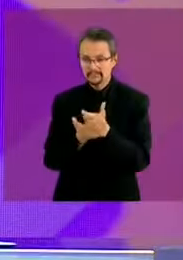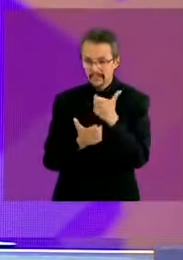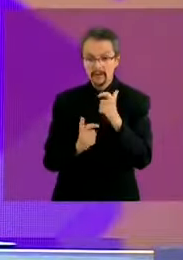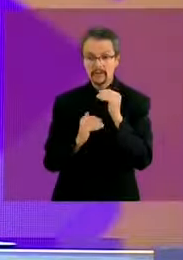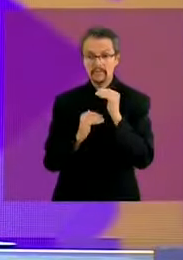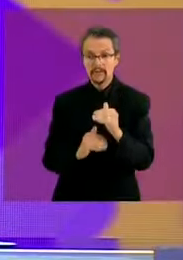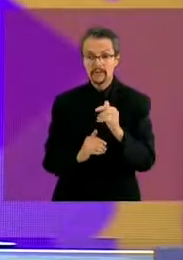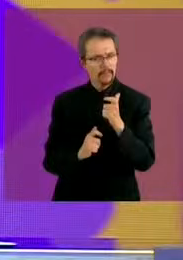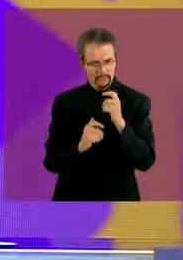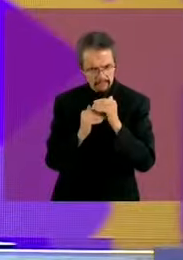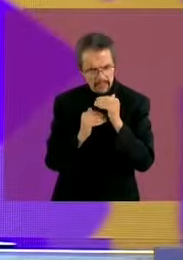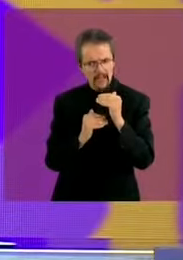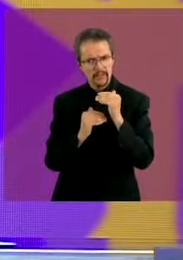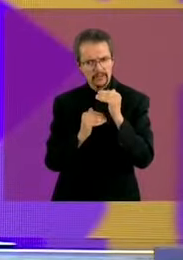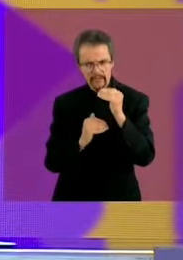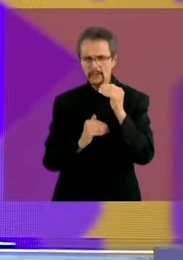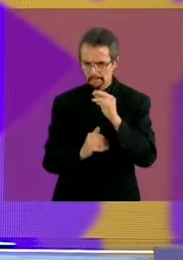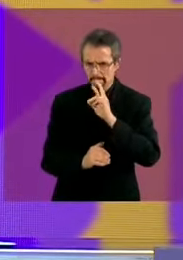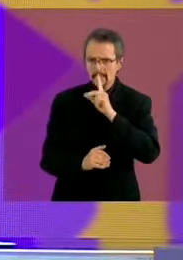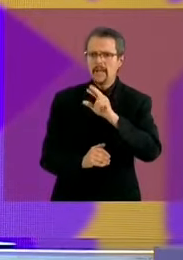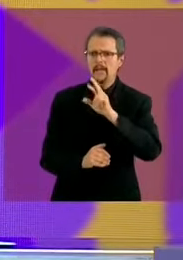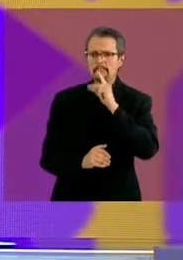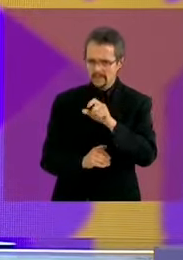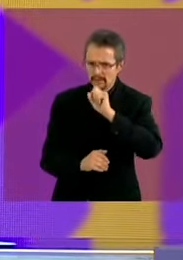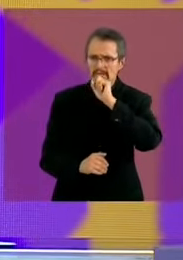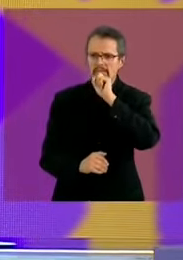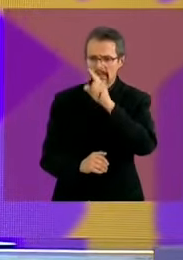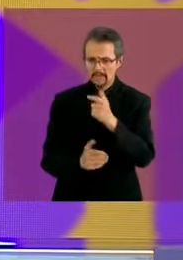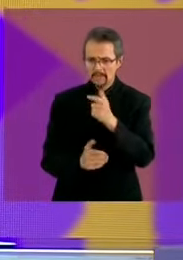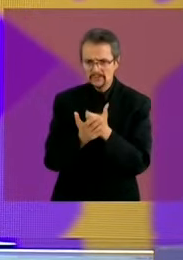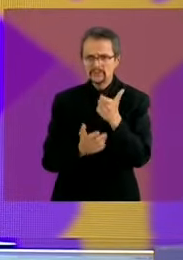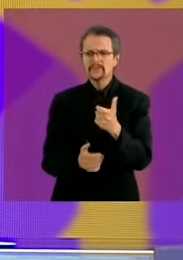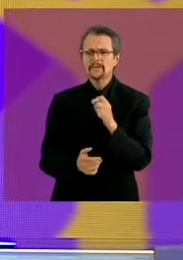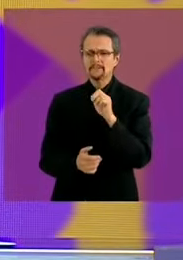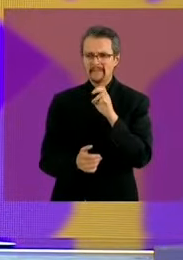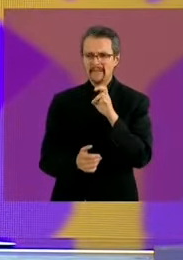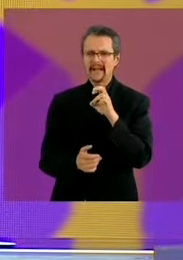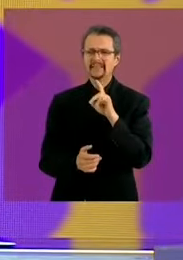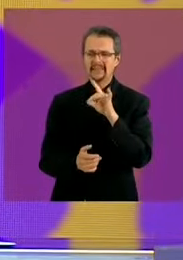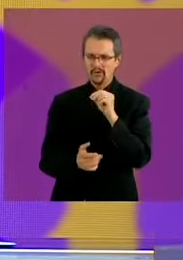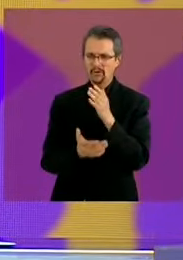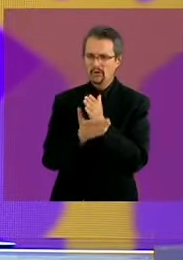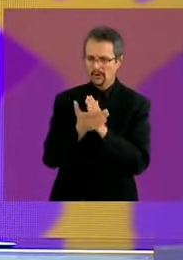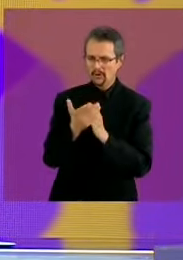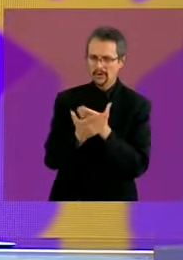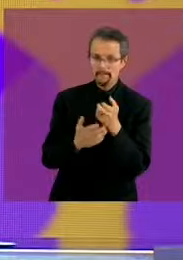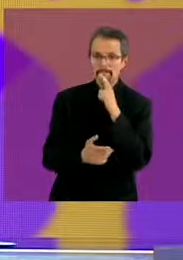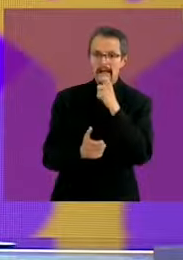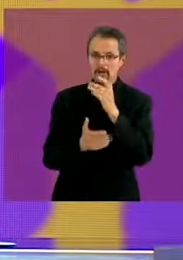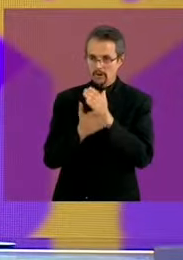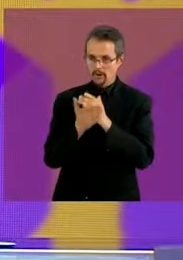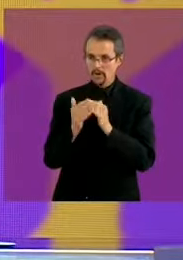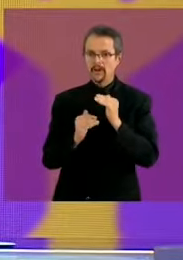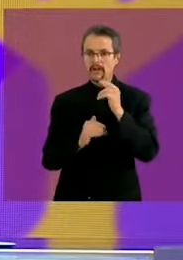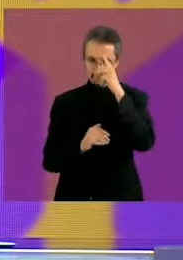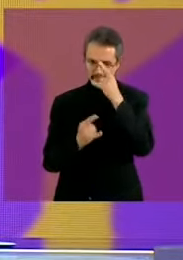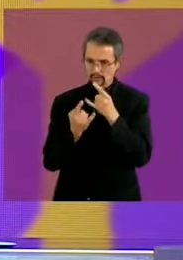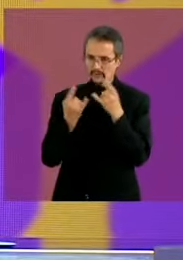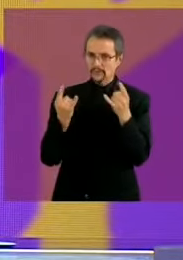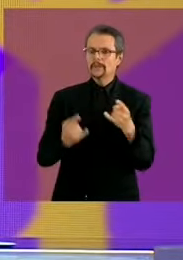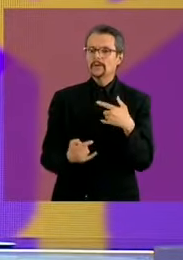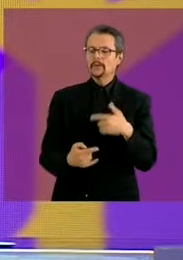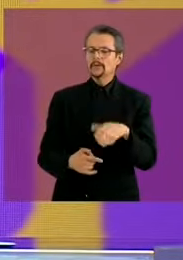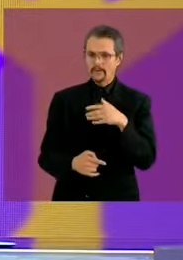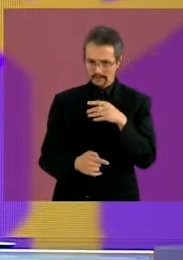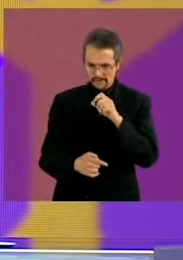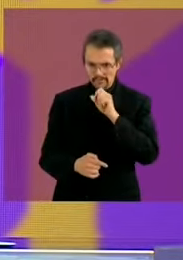mayor salario medio que haya existido en los últimos años en la historia de México las mayores reservas